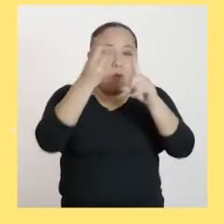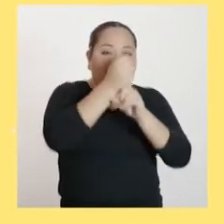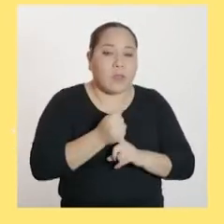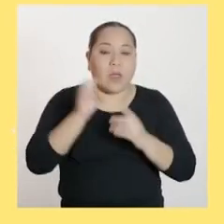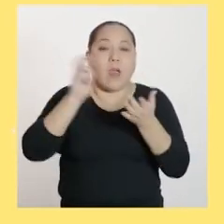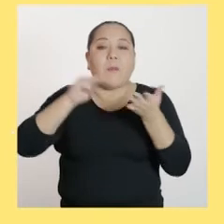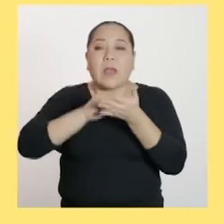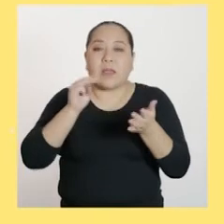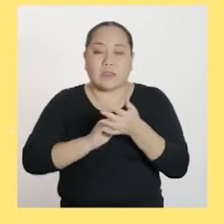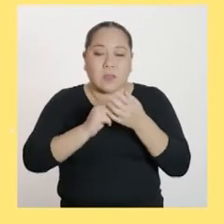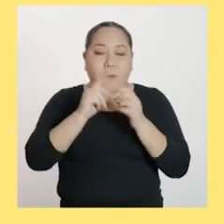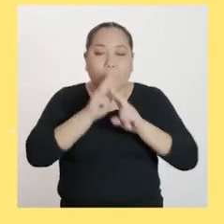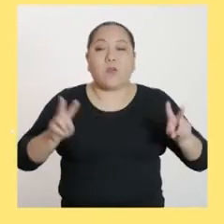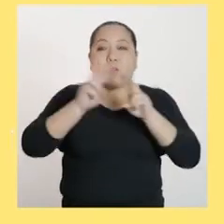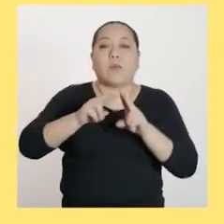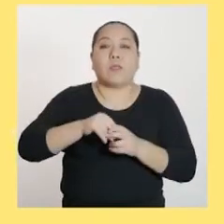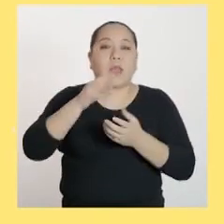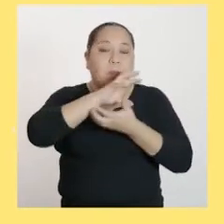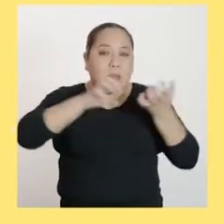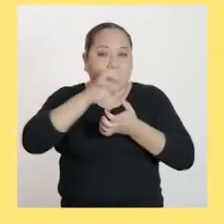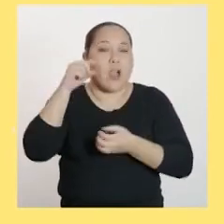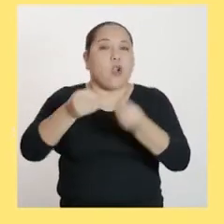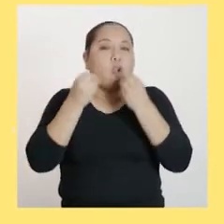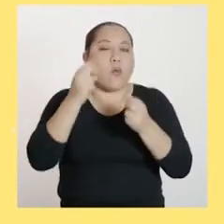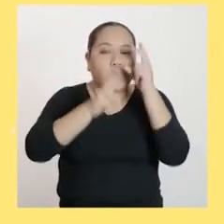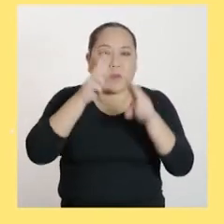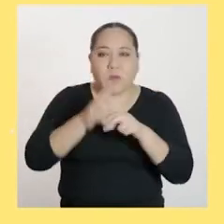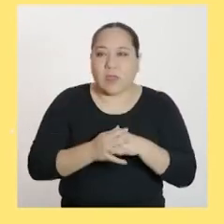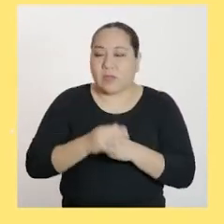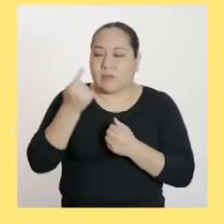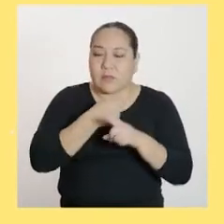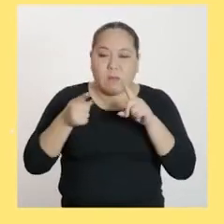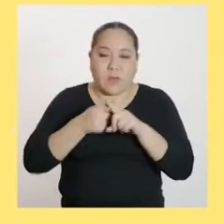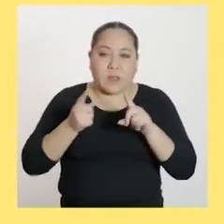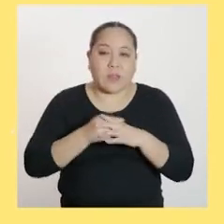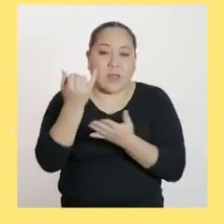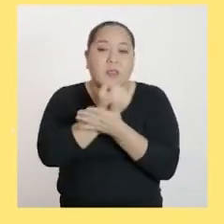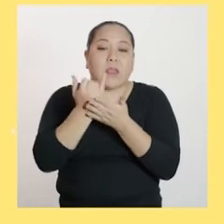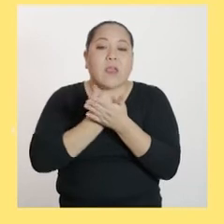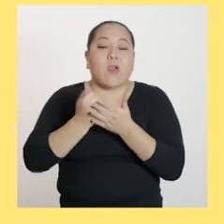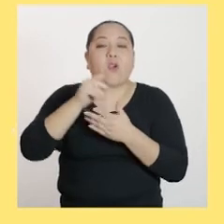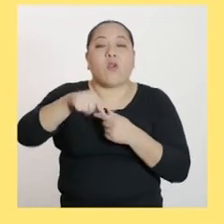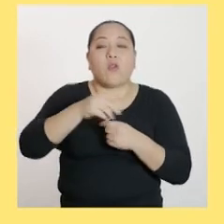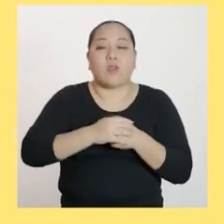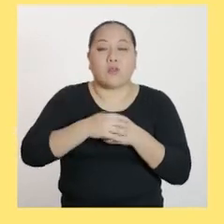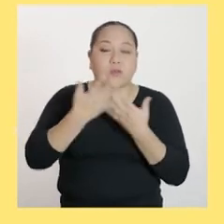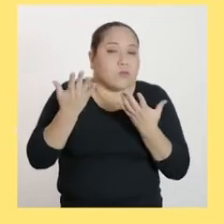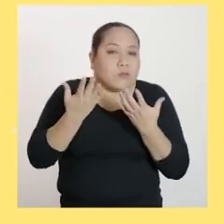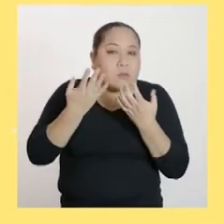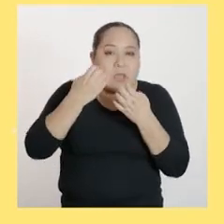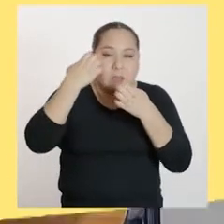mayor volumen de mezcla? ¿Cómo se interpretan los interceptos de la gráfica con los ejes de coordenadas?